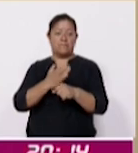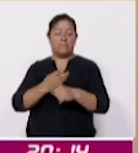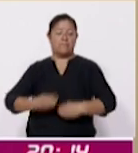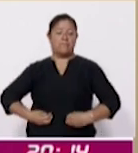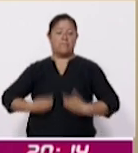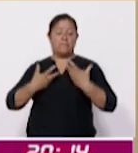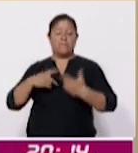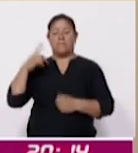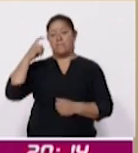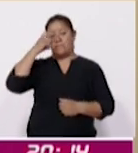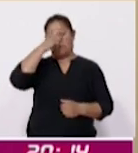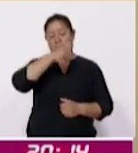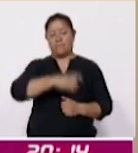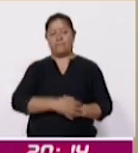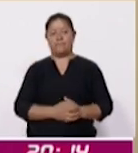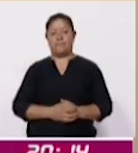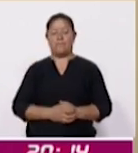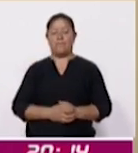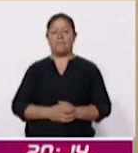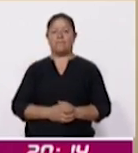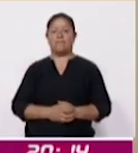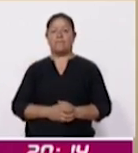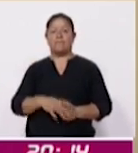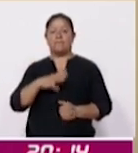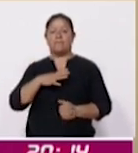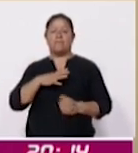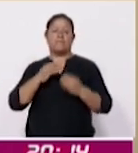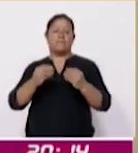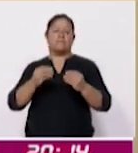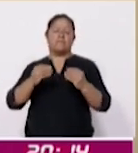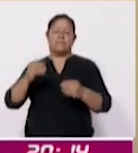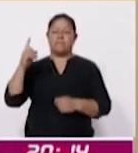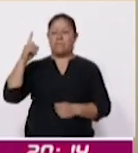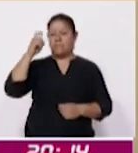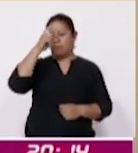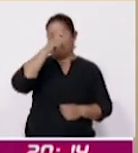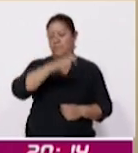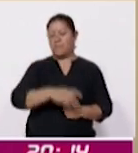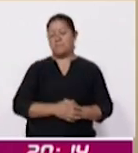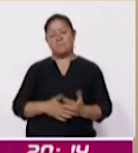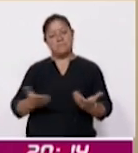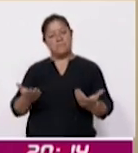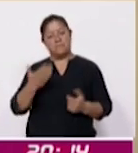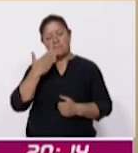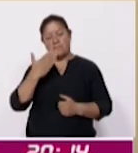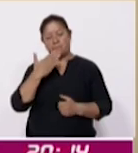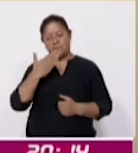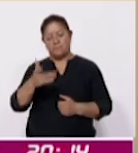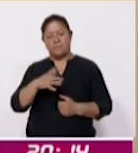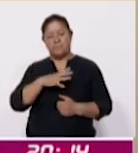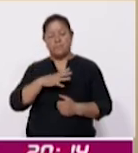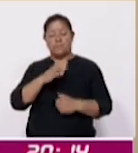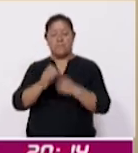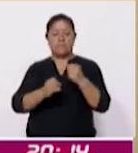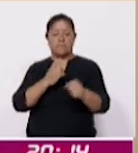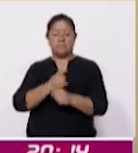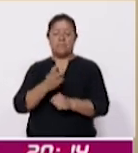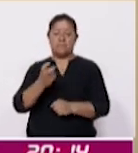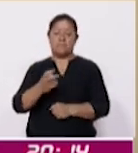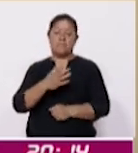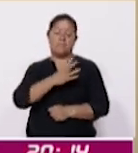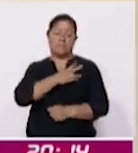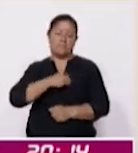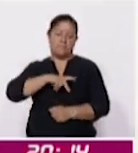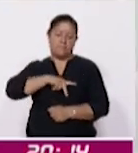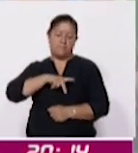es más difícil y hay muchas complicaciones. Entonces, pues, qué bueno que haya esta oportunidad en la que mi hijo